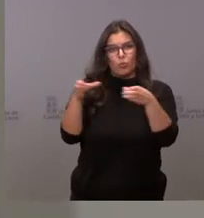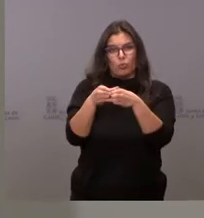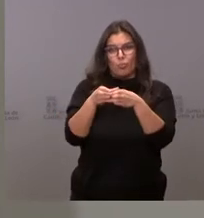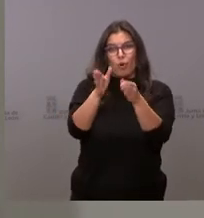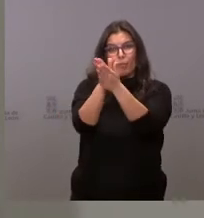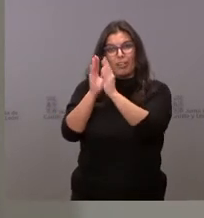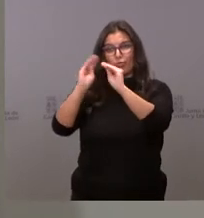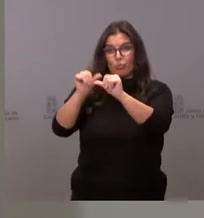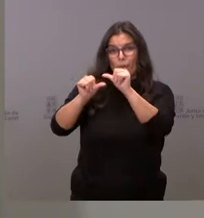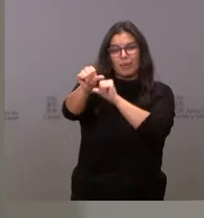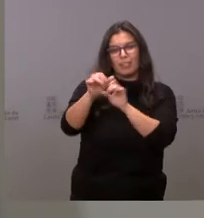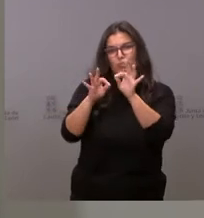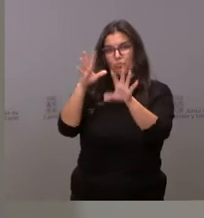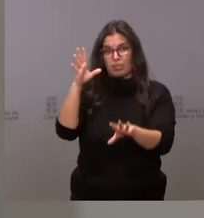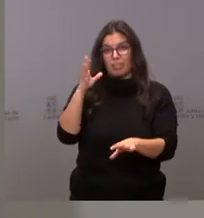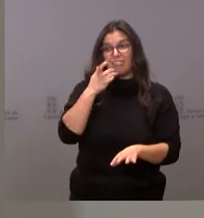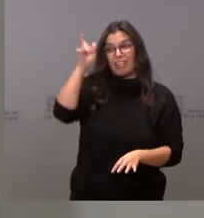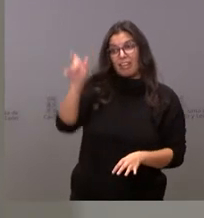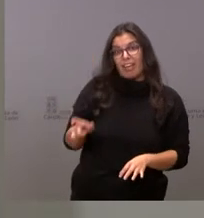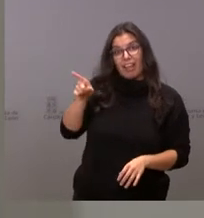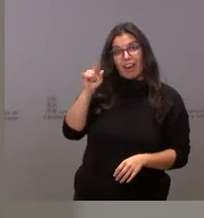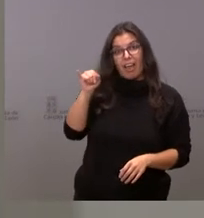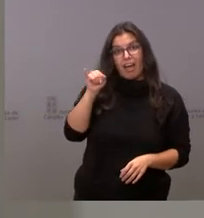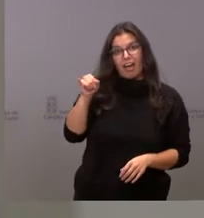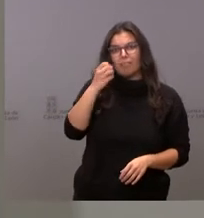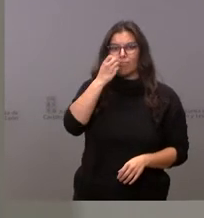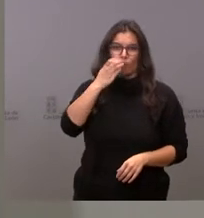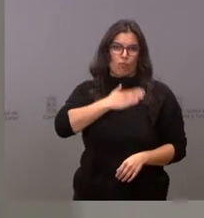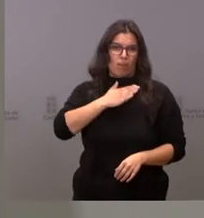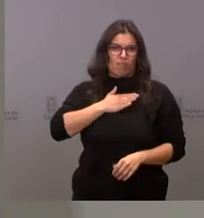y allá donde esté Joaquín habrá un buen hombre.